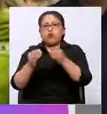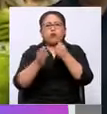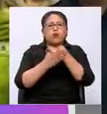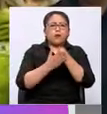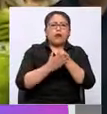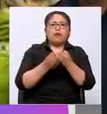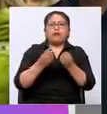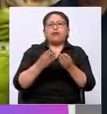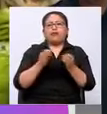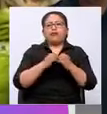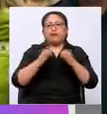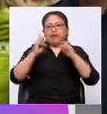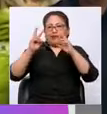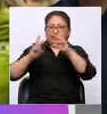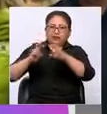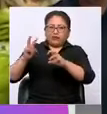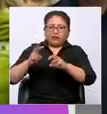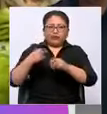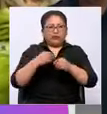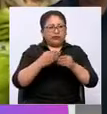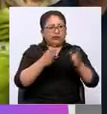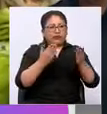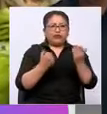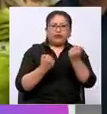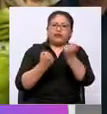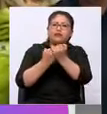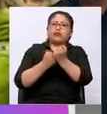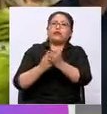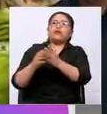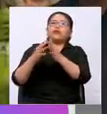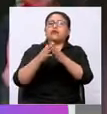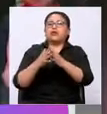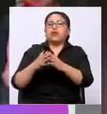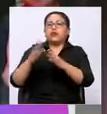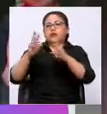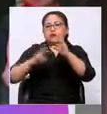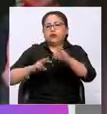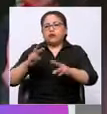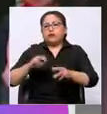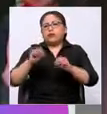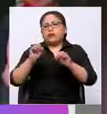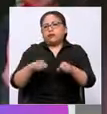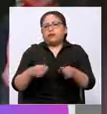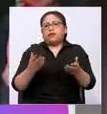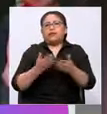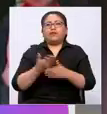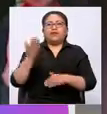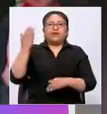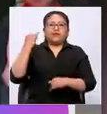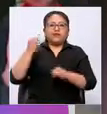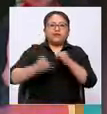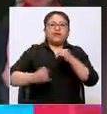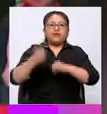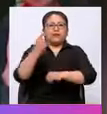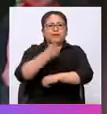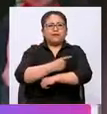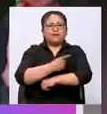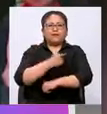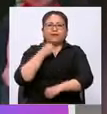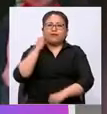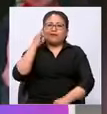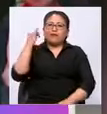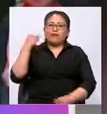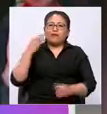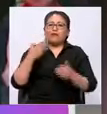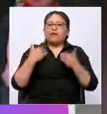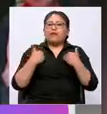las investigaciones, abriendo todos los canales respectivos para que estas personas se dan a vidas, ya que los últimos días inclusive estaban sacando